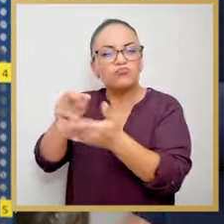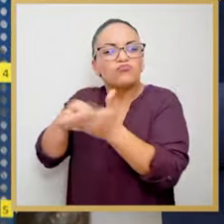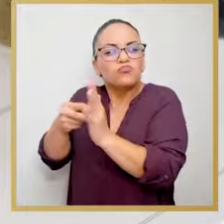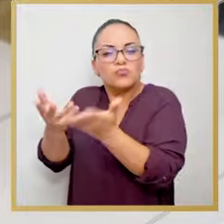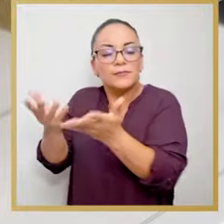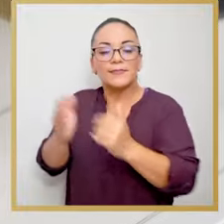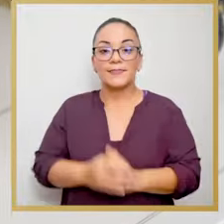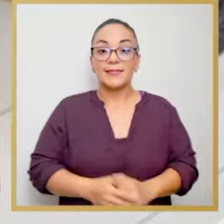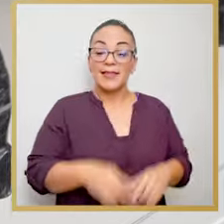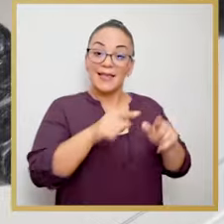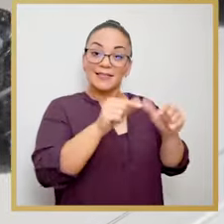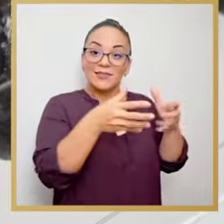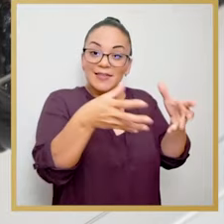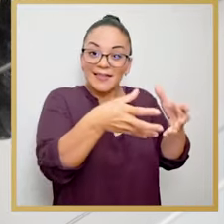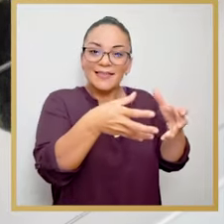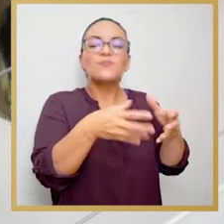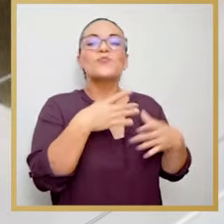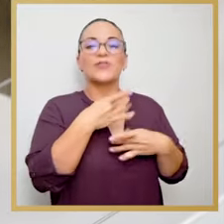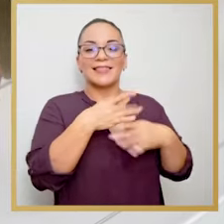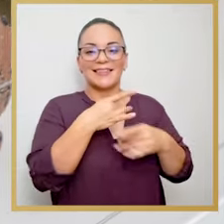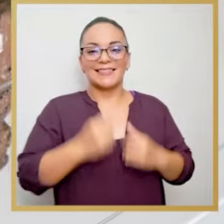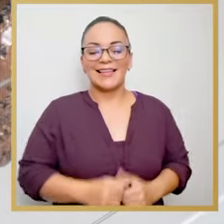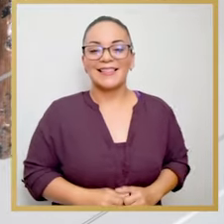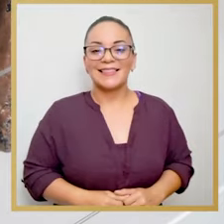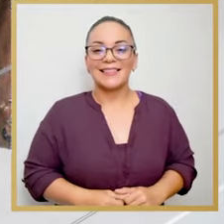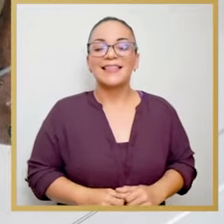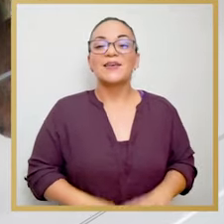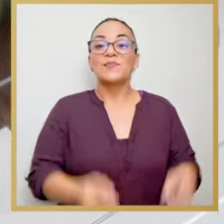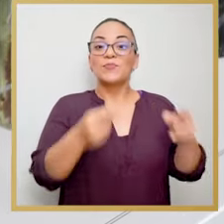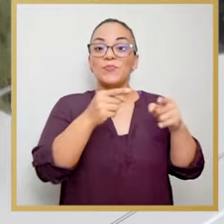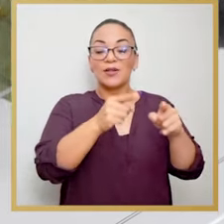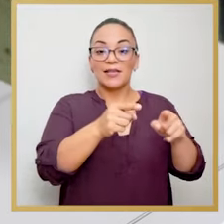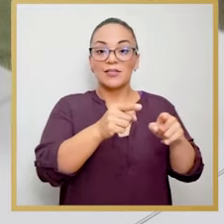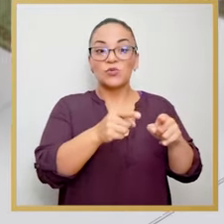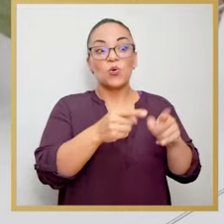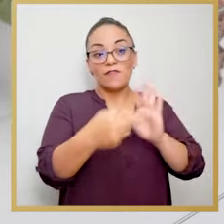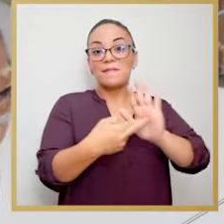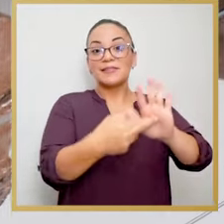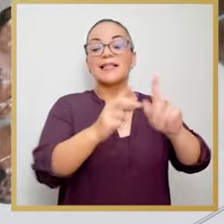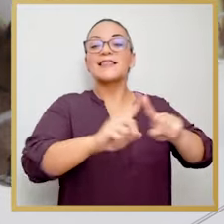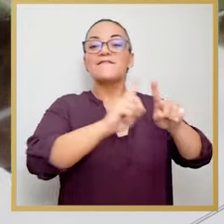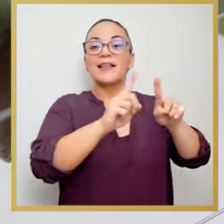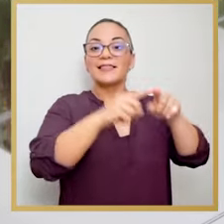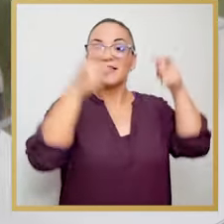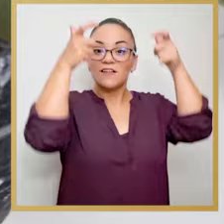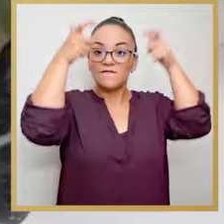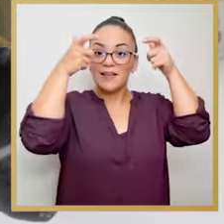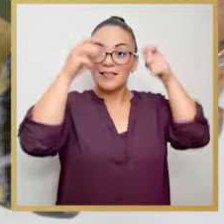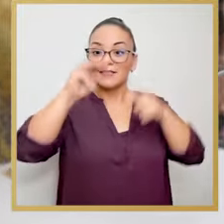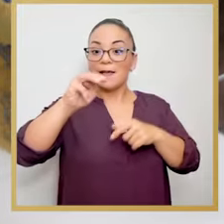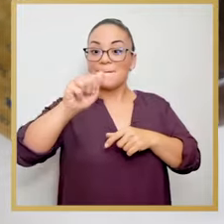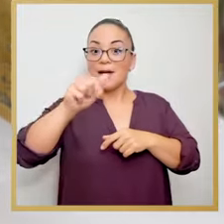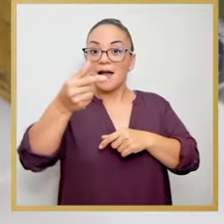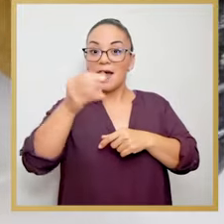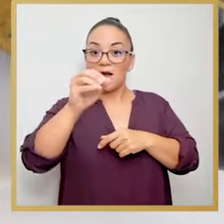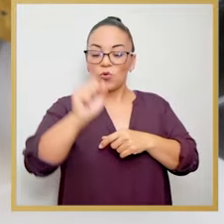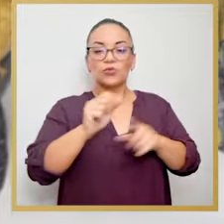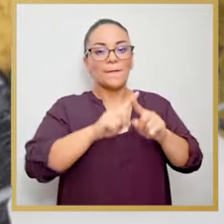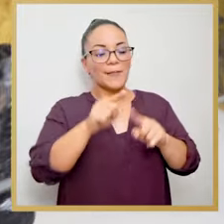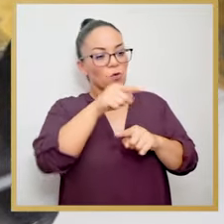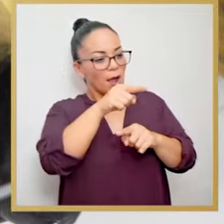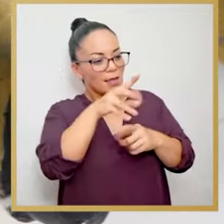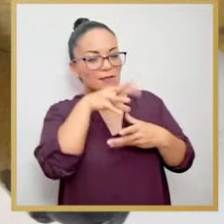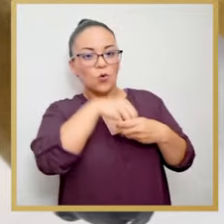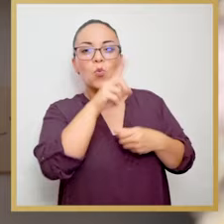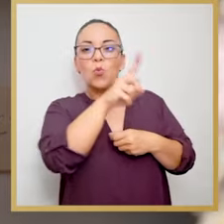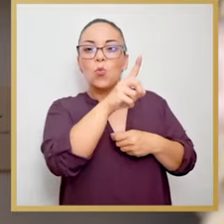¿de qué se tratan? De este conjunto es muy particular porque, aunque están representados distintos reyes magos, incluyendo el de una persona